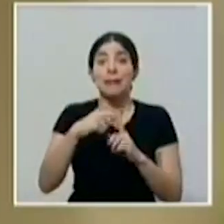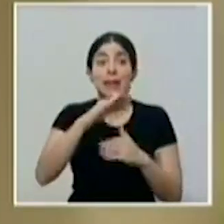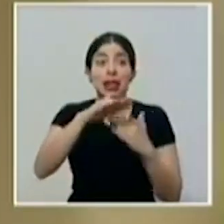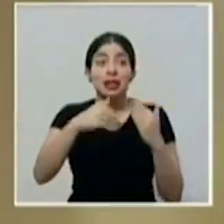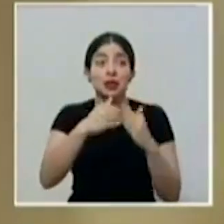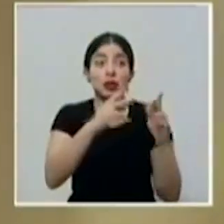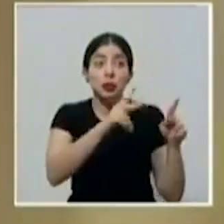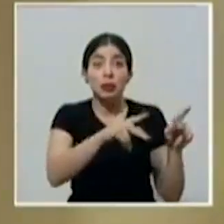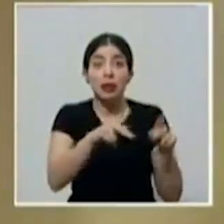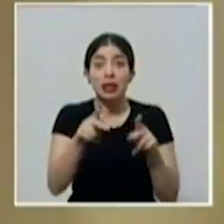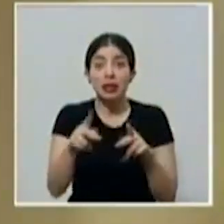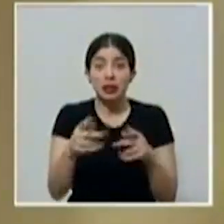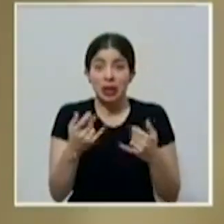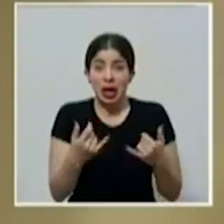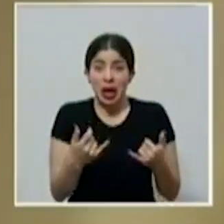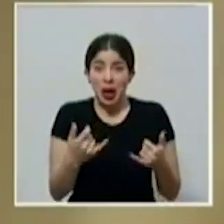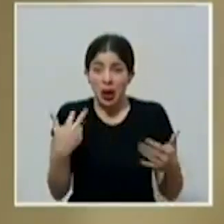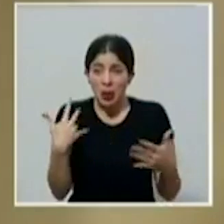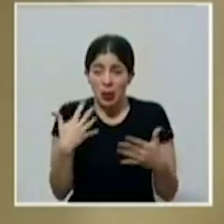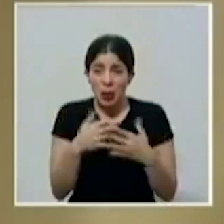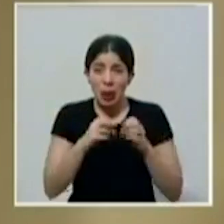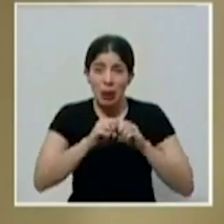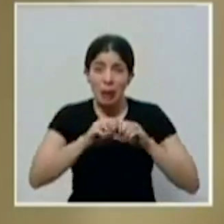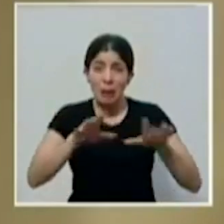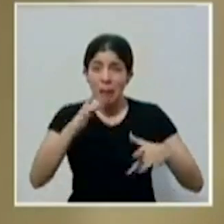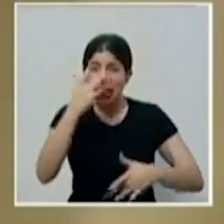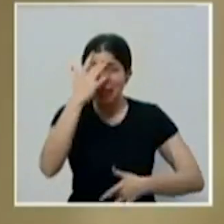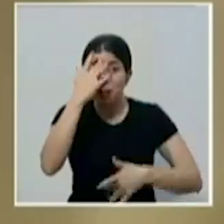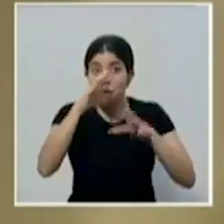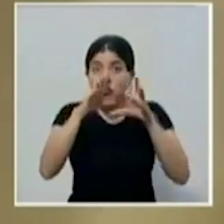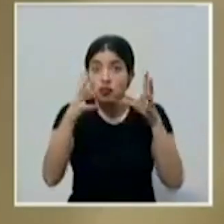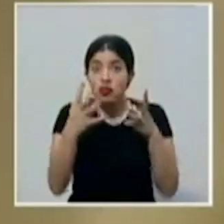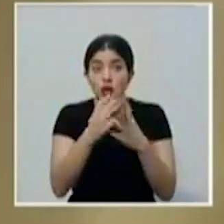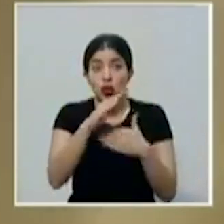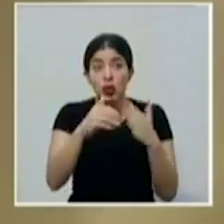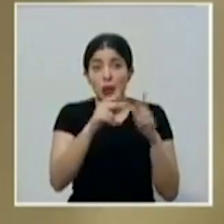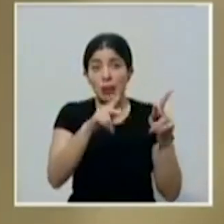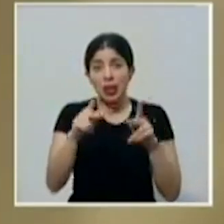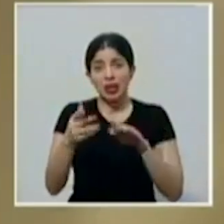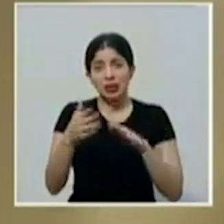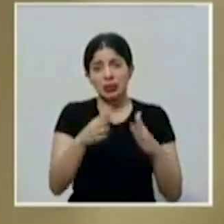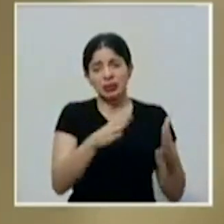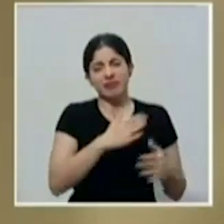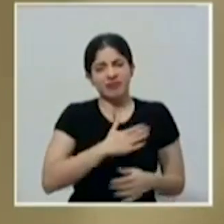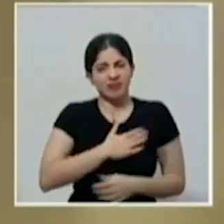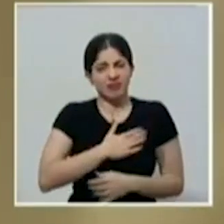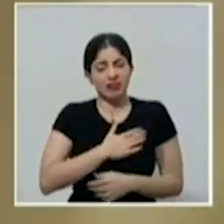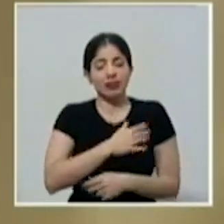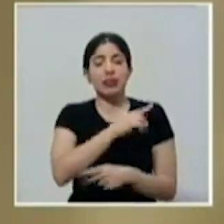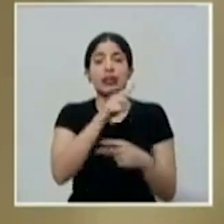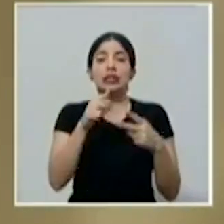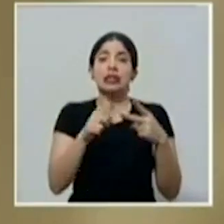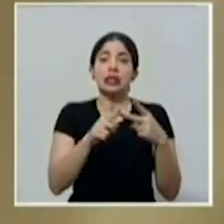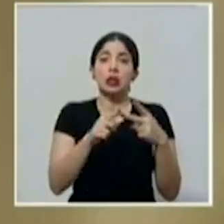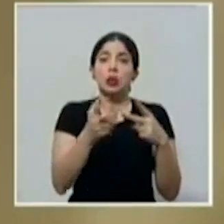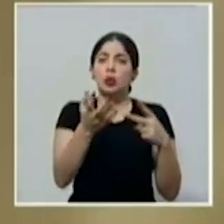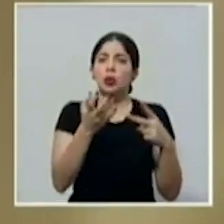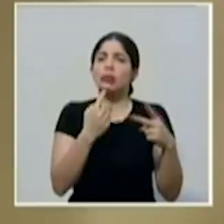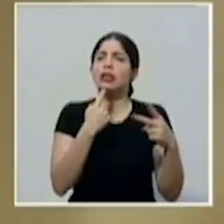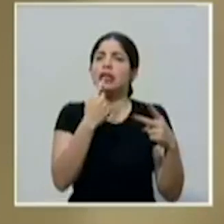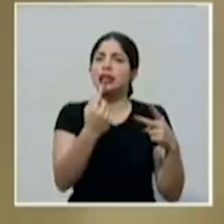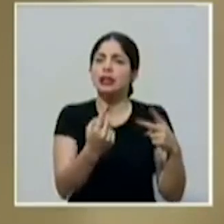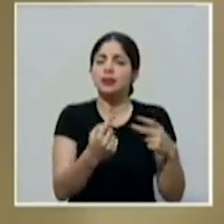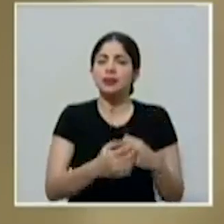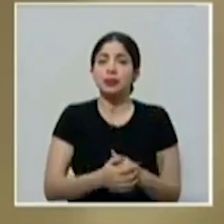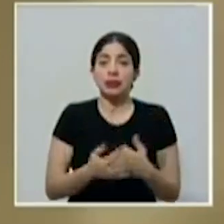que en este lamentable pandemia global han perdido la vida. Lo segundo que quisiéramos plantear es que